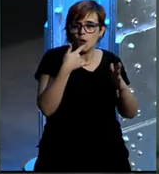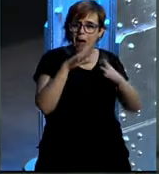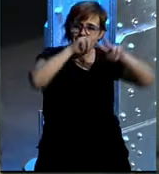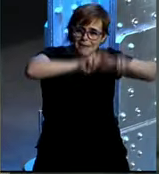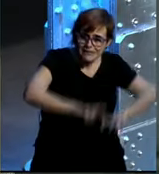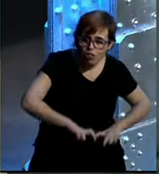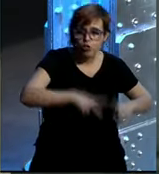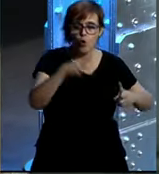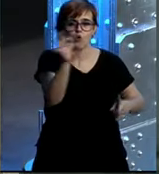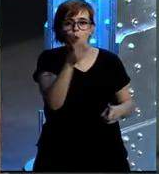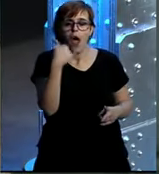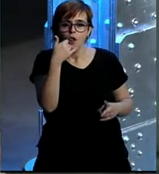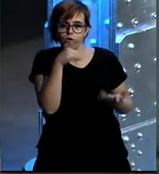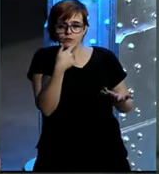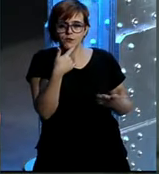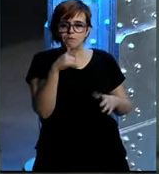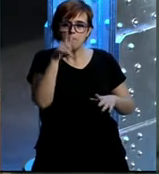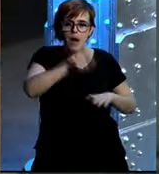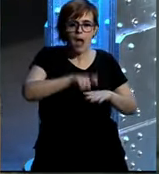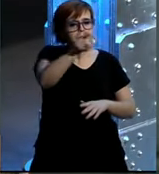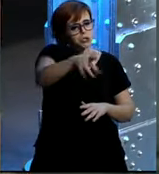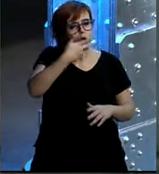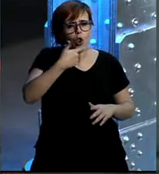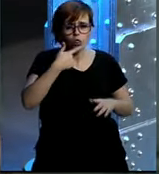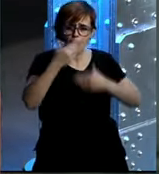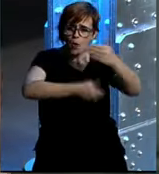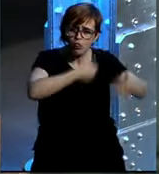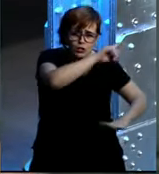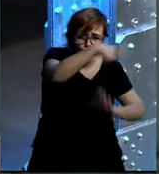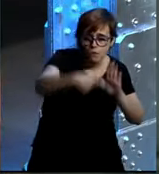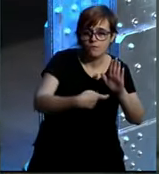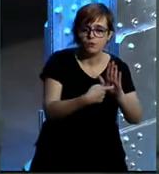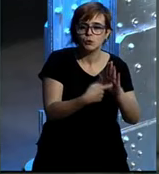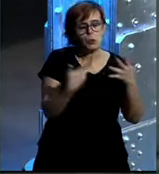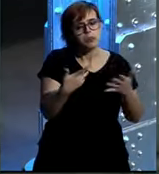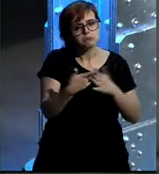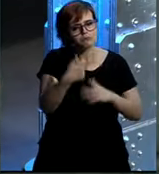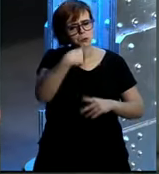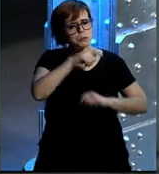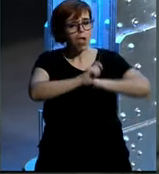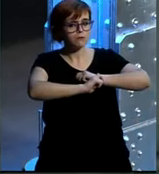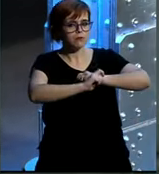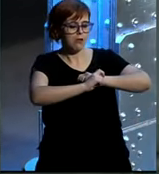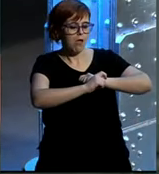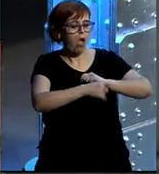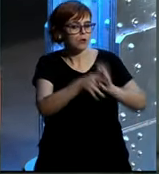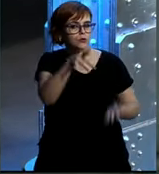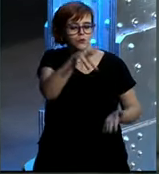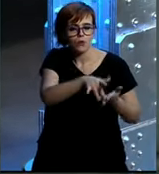fundamental, seguimos. Y para nosotros es un activo muy importante. Y en su momento, estratégicamente, se decidió que se lanzaba a Twitter